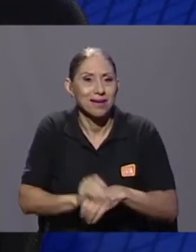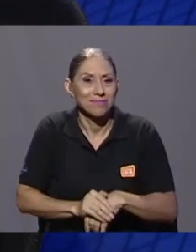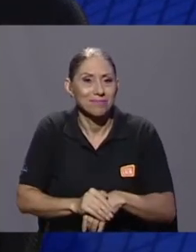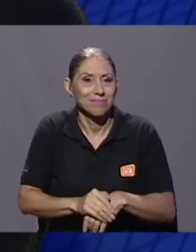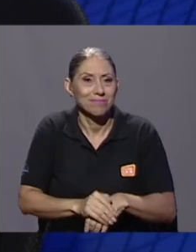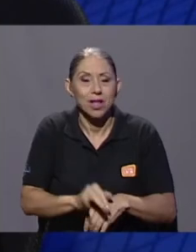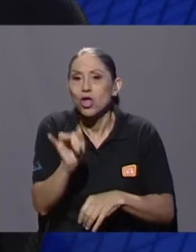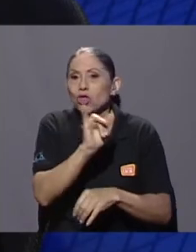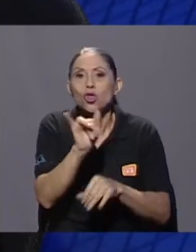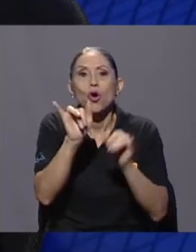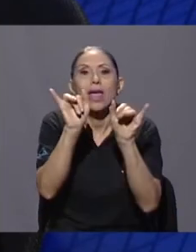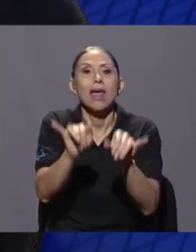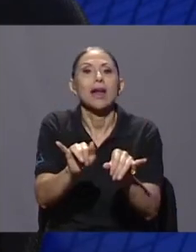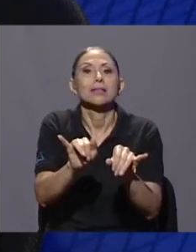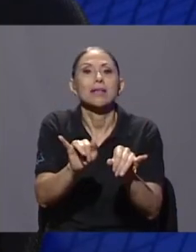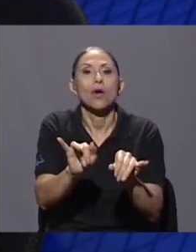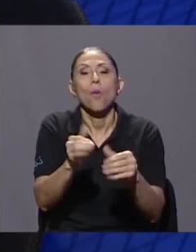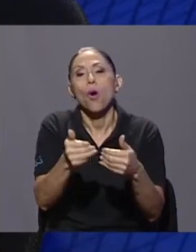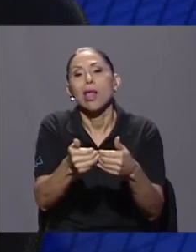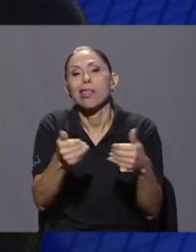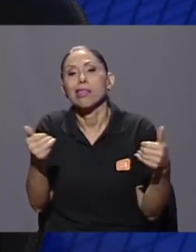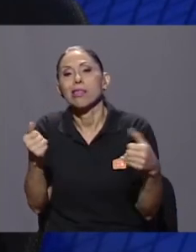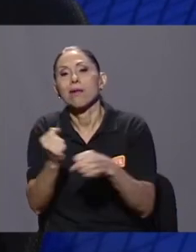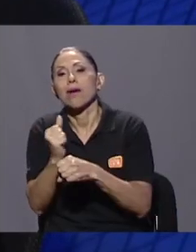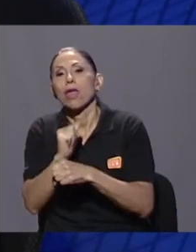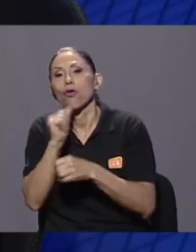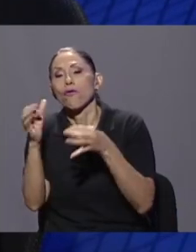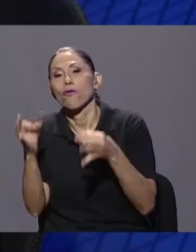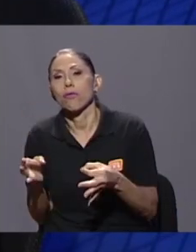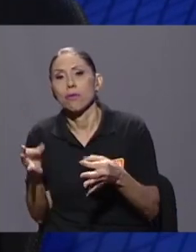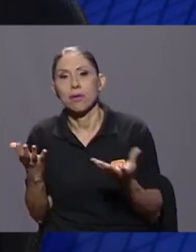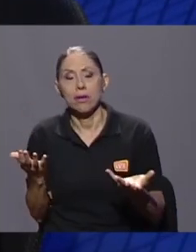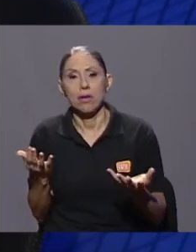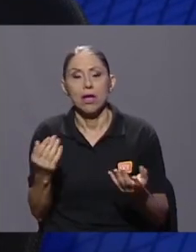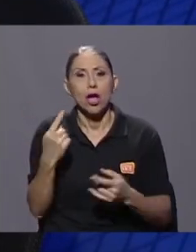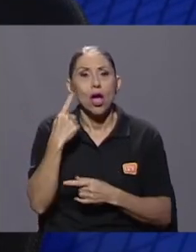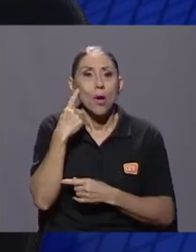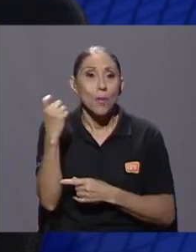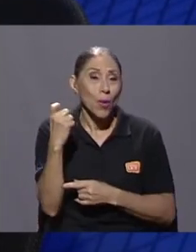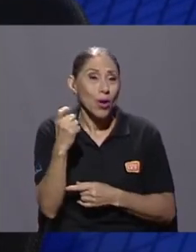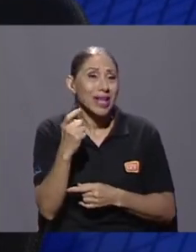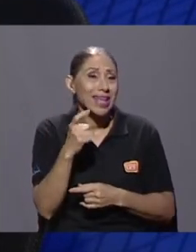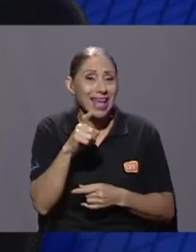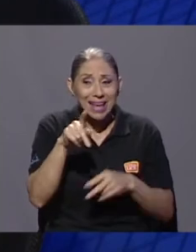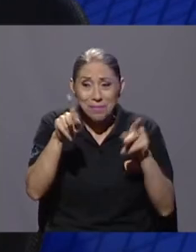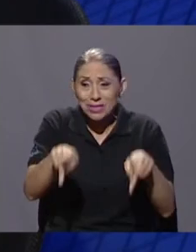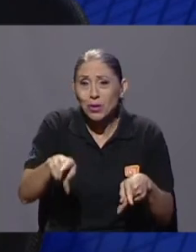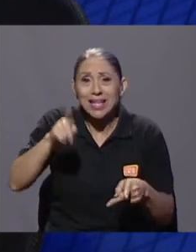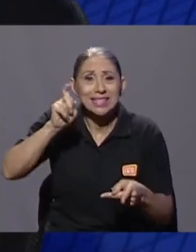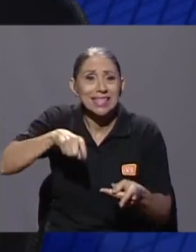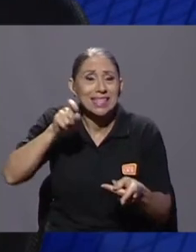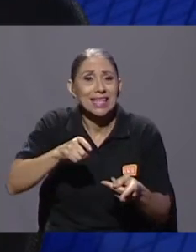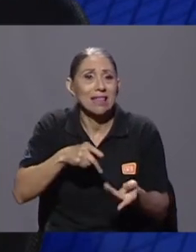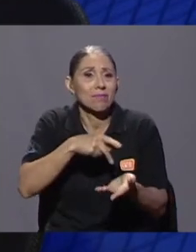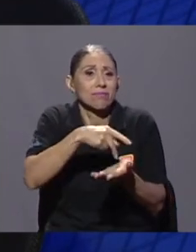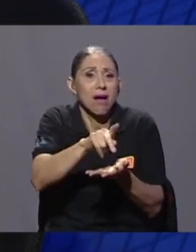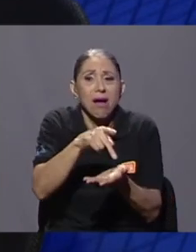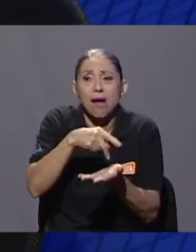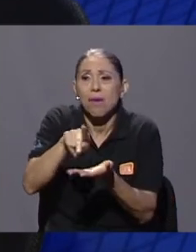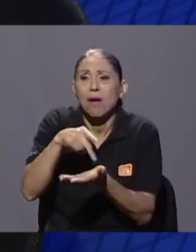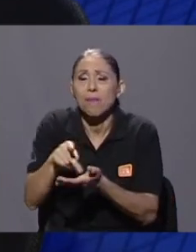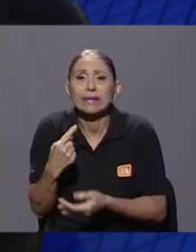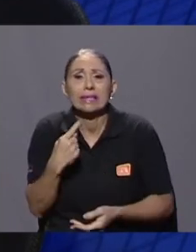periferia, porque la formalización es tan, tan, tan, la inversión es tan cara, es tan compleja, muchas,